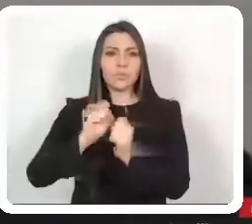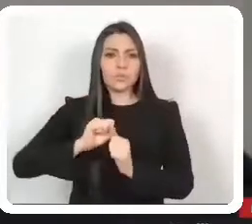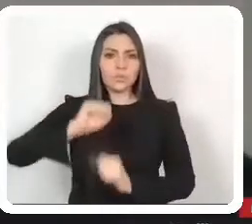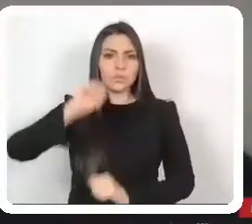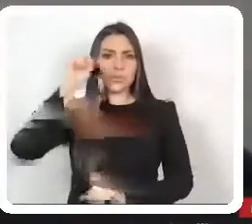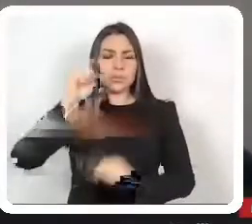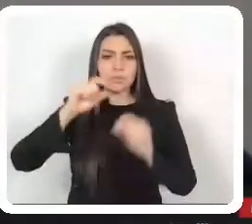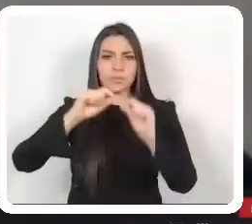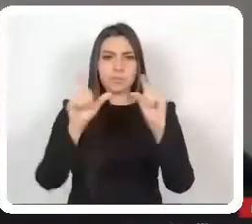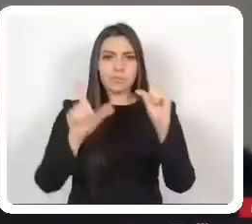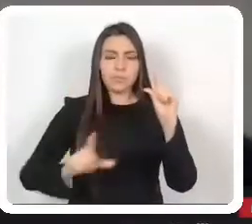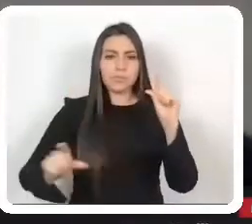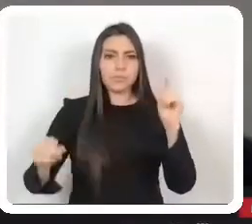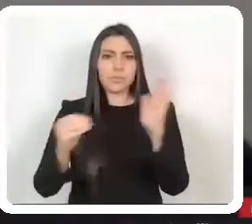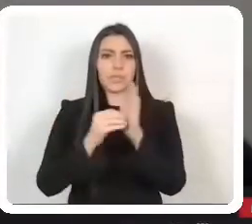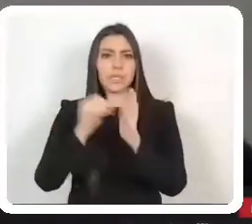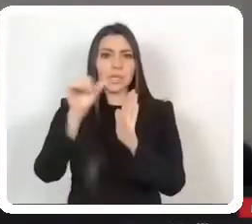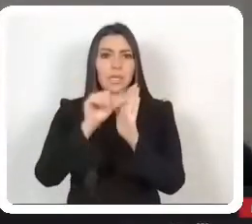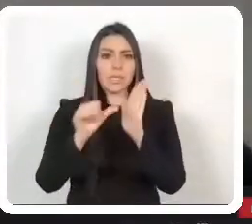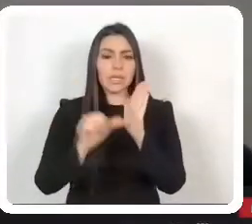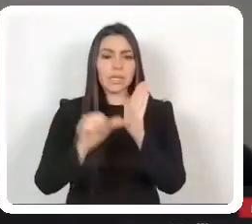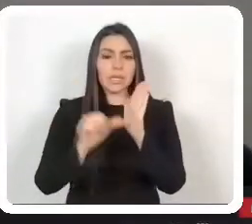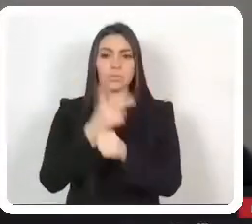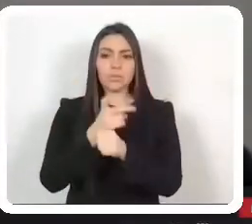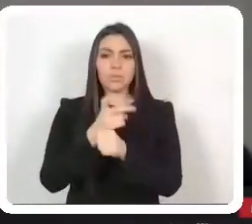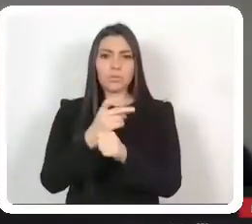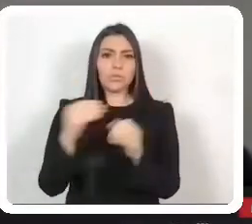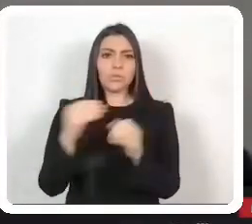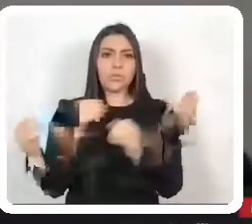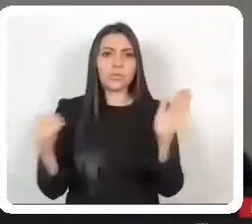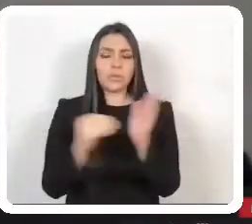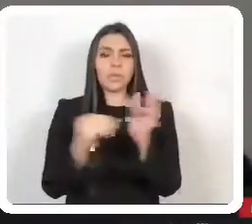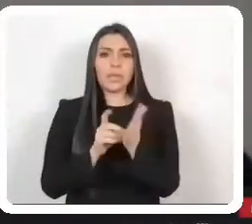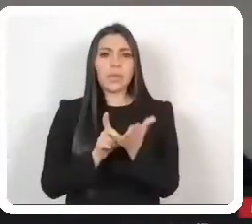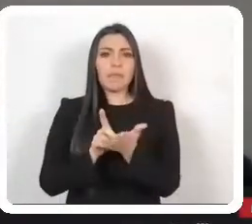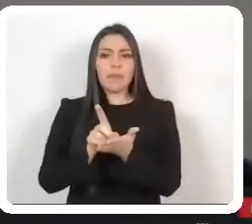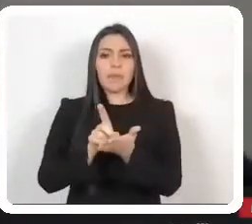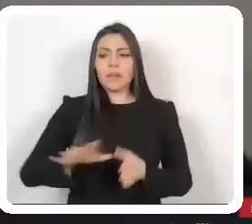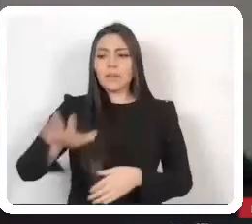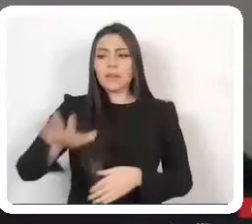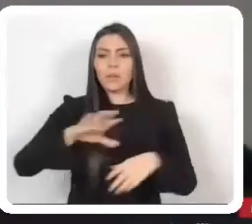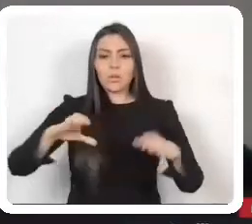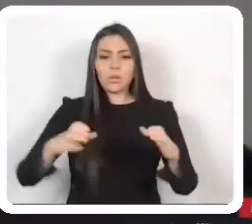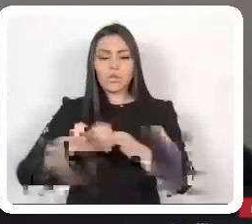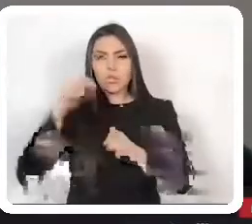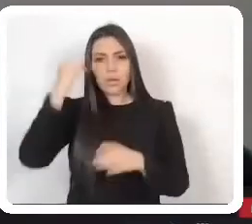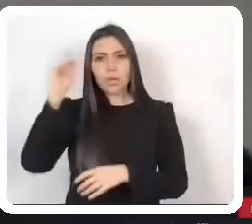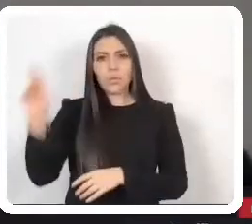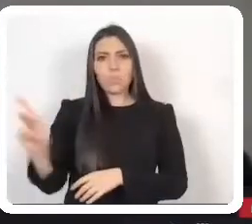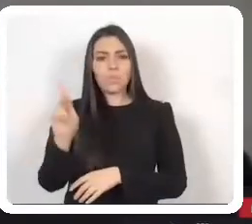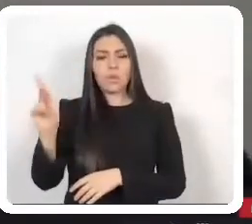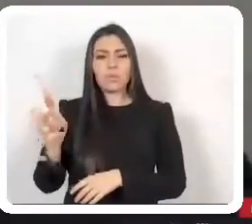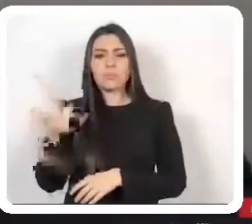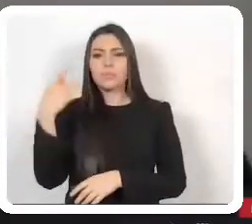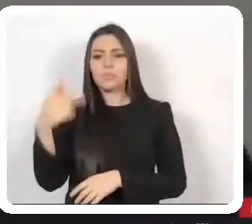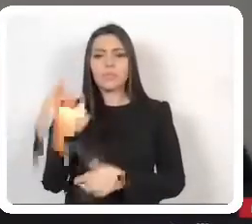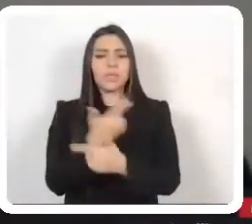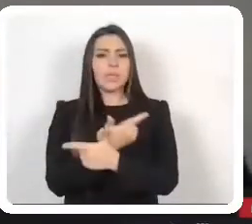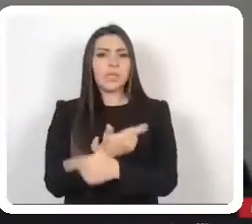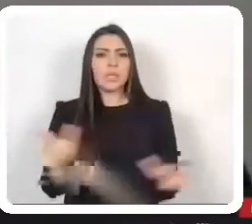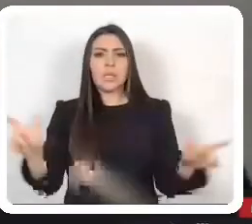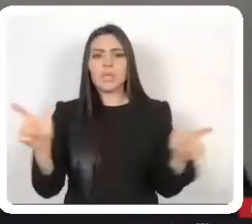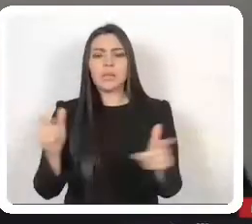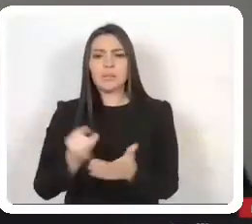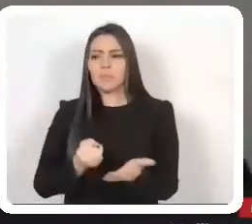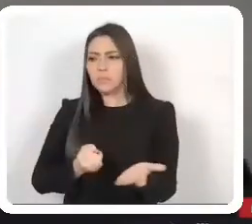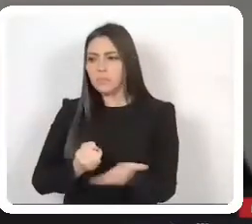en su artículo segundo, consagra el derecho de los pueblos y las comunidades indígenas a la libre determinación, a